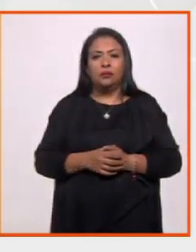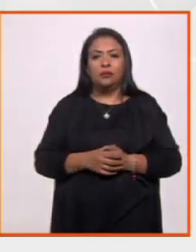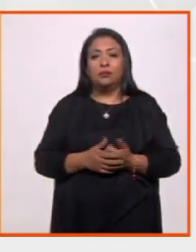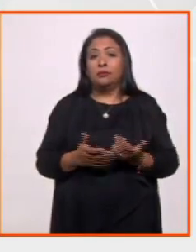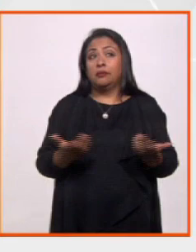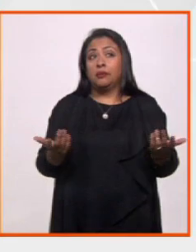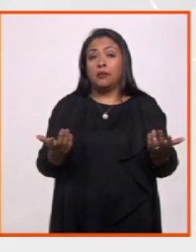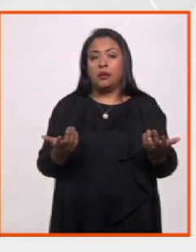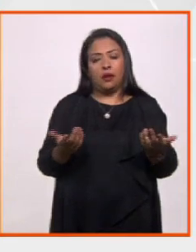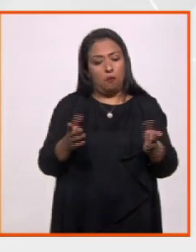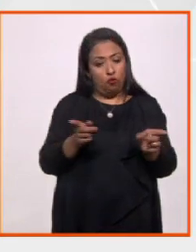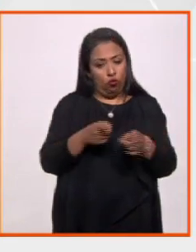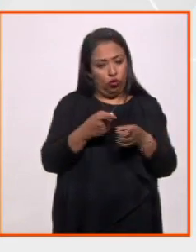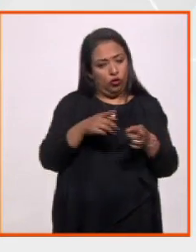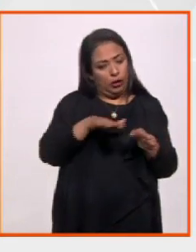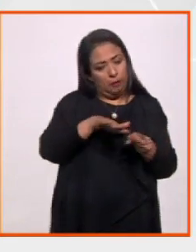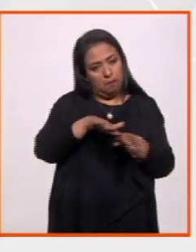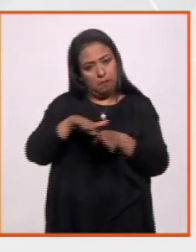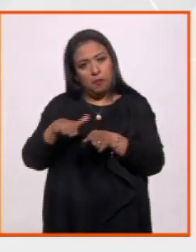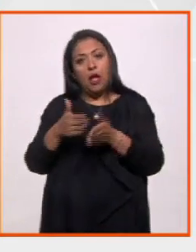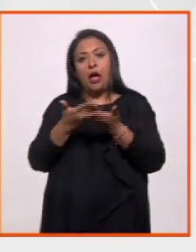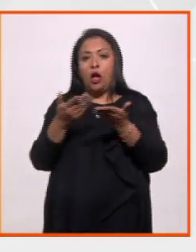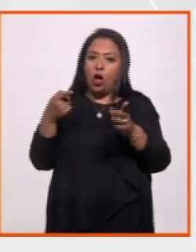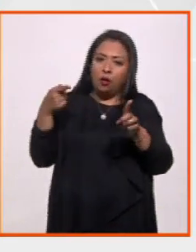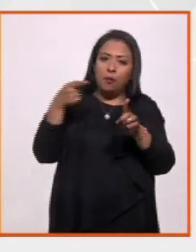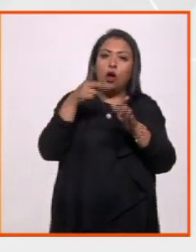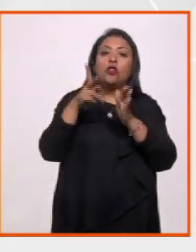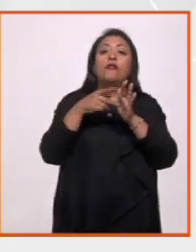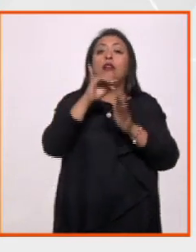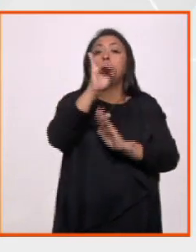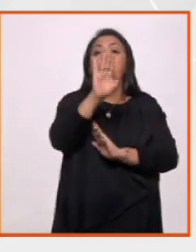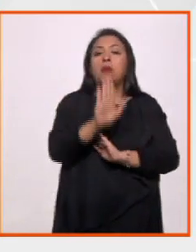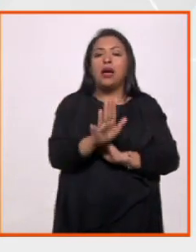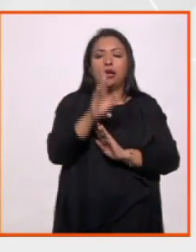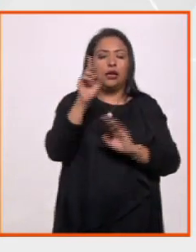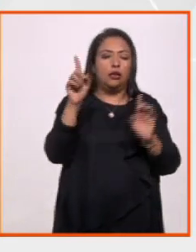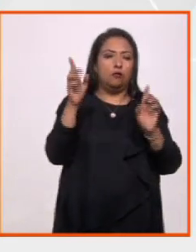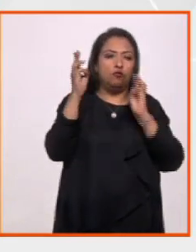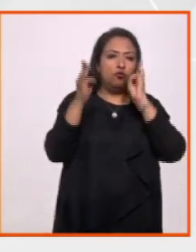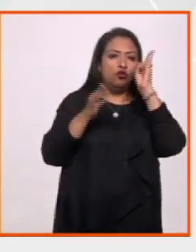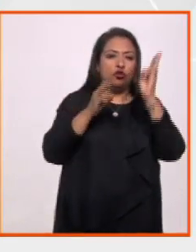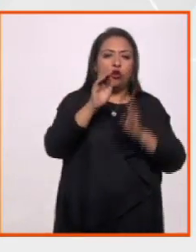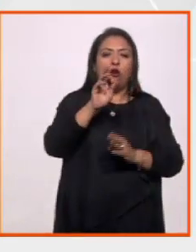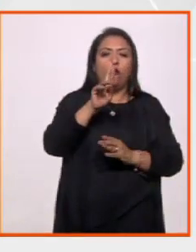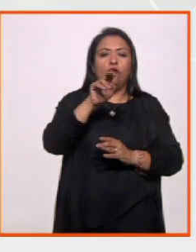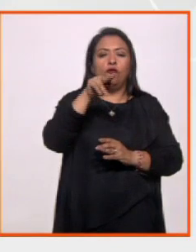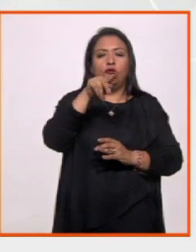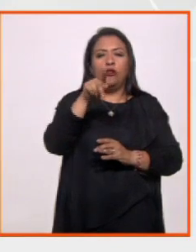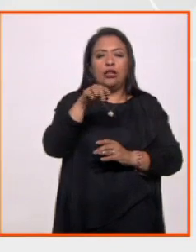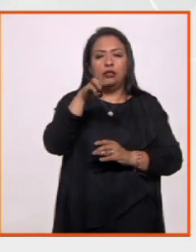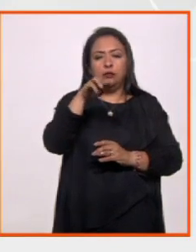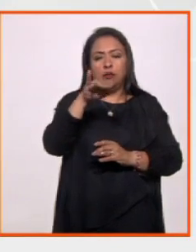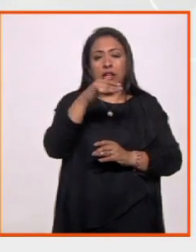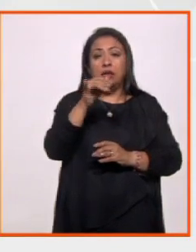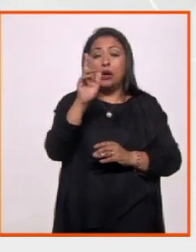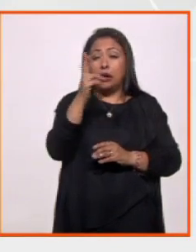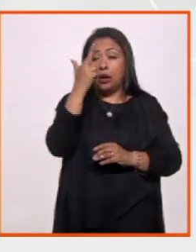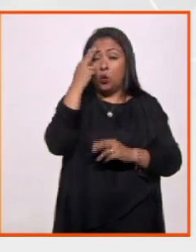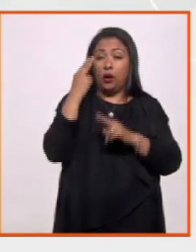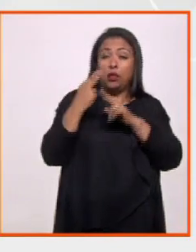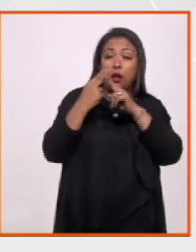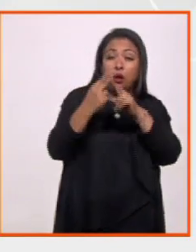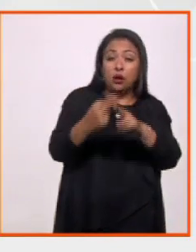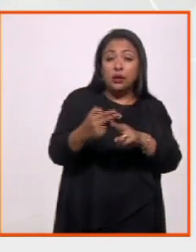Bueno, de la música regresamos de nuevo a las imágenes, Karen. El Museo Franz Mayer recuerda en el aniversario número